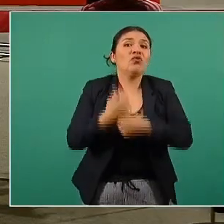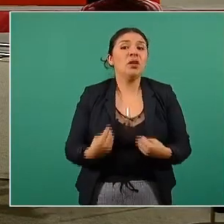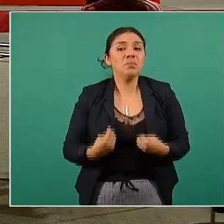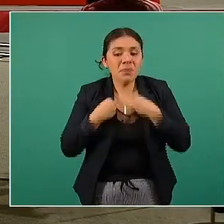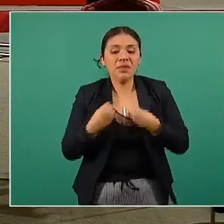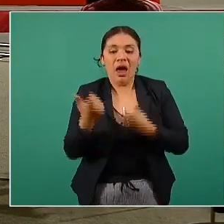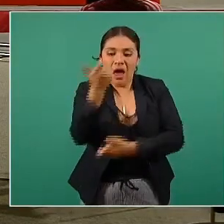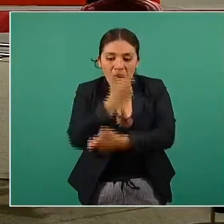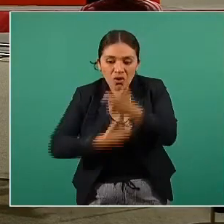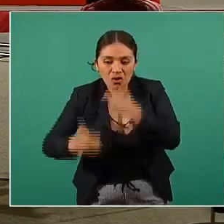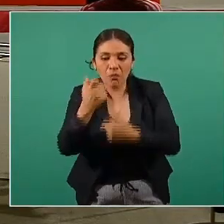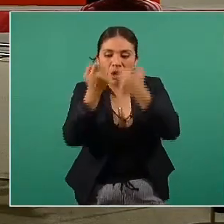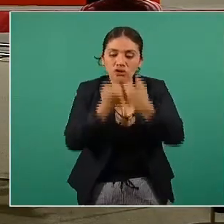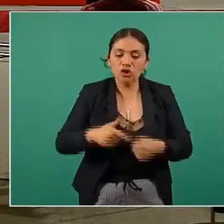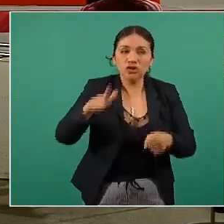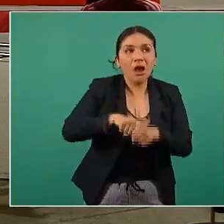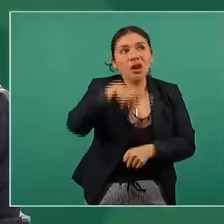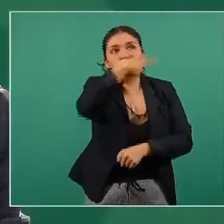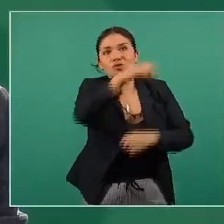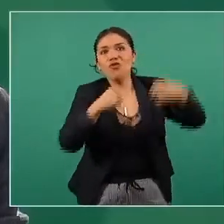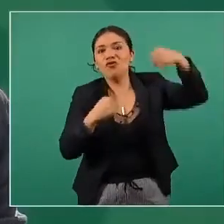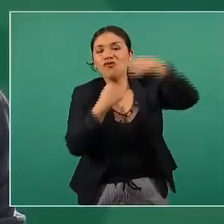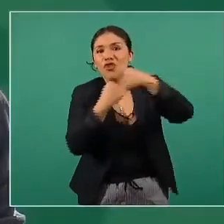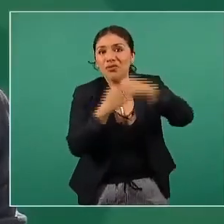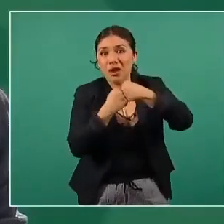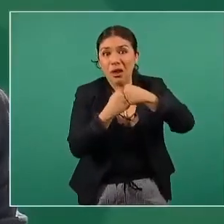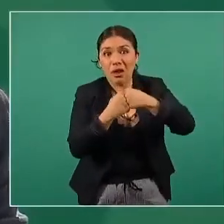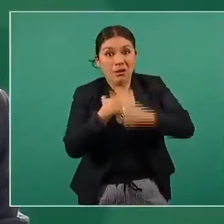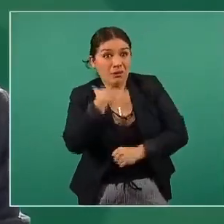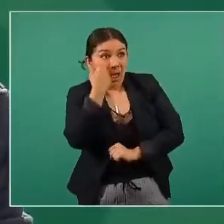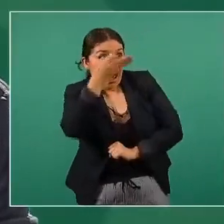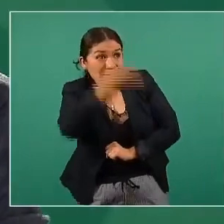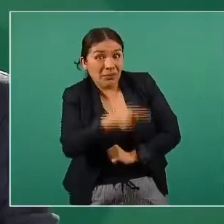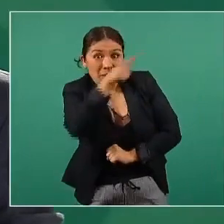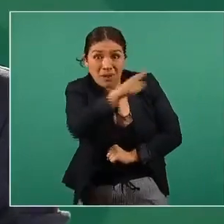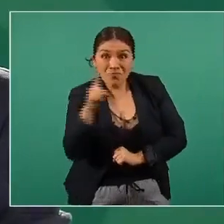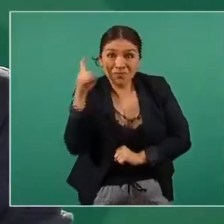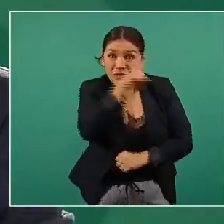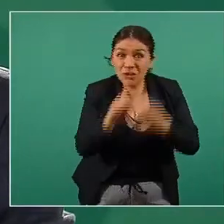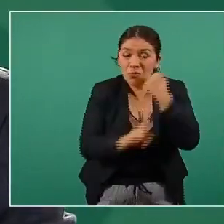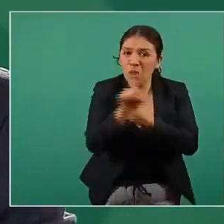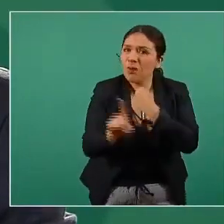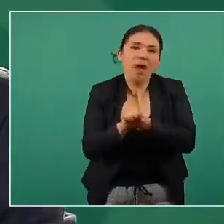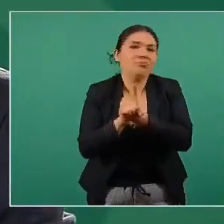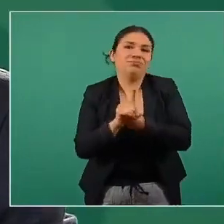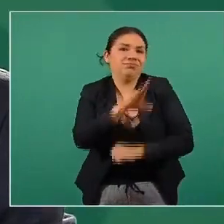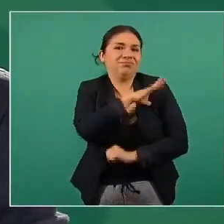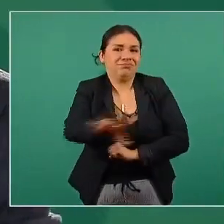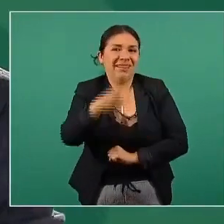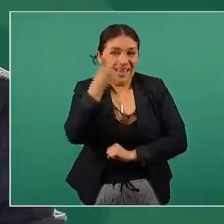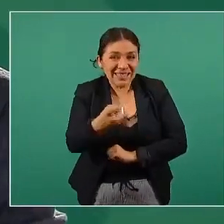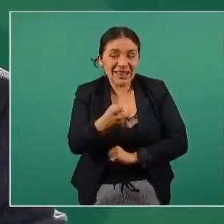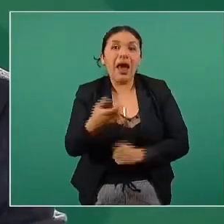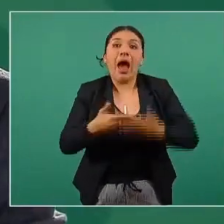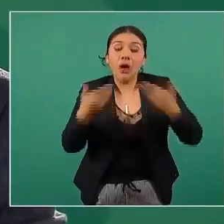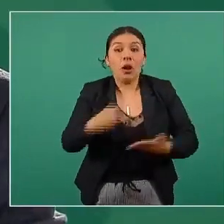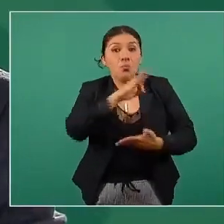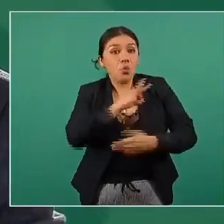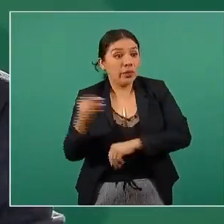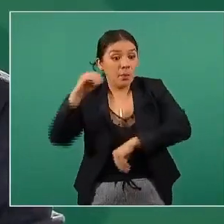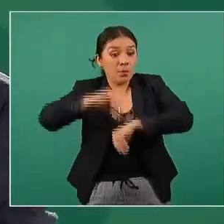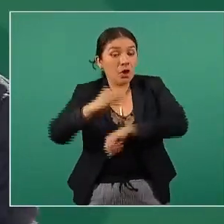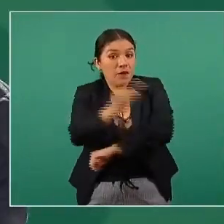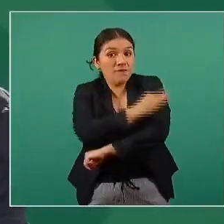en la vida económica de la región y no queremos que esto pase. Entonces, teniendo la oportunidad de acceso a vacuna,